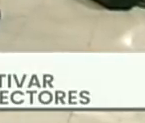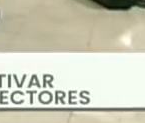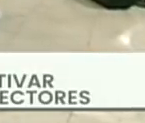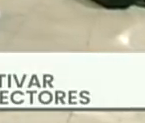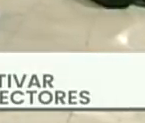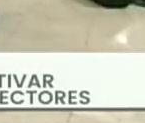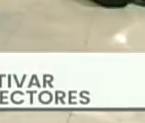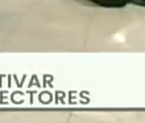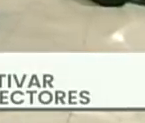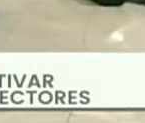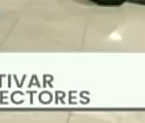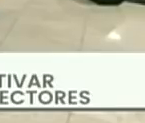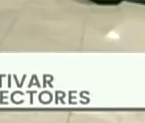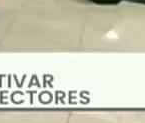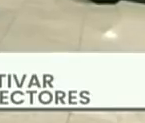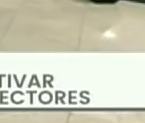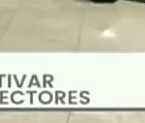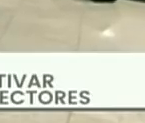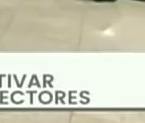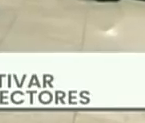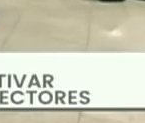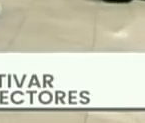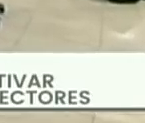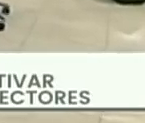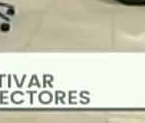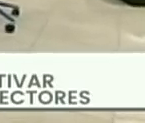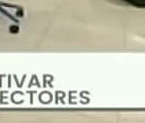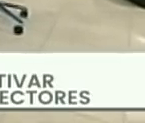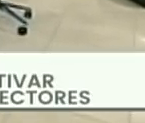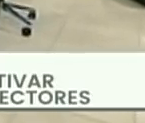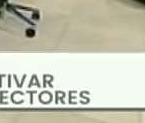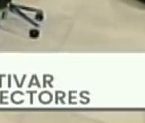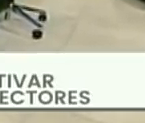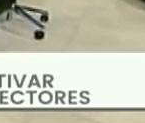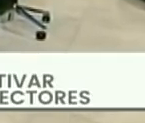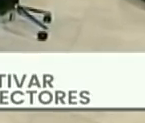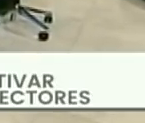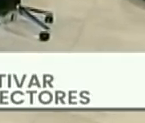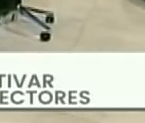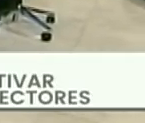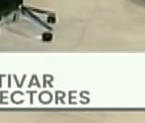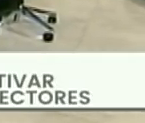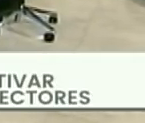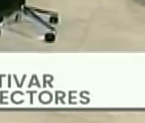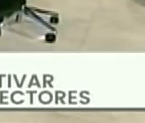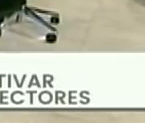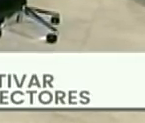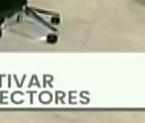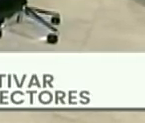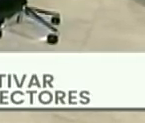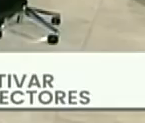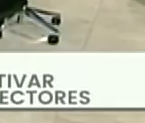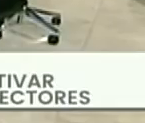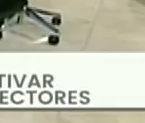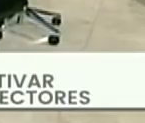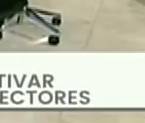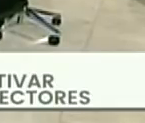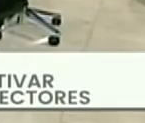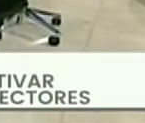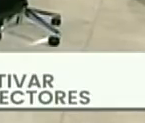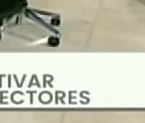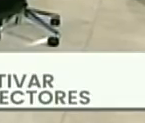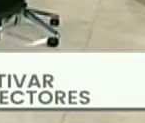y los planes de crecimiento listos y prestos para avanzar apenas el petróleo